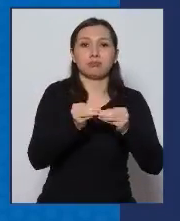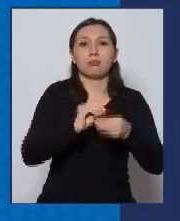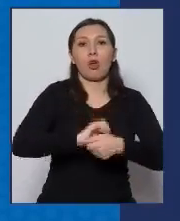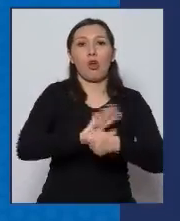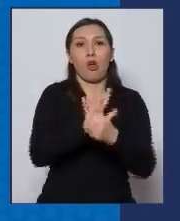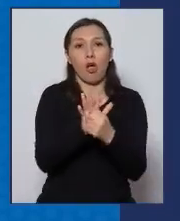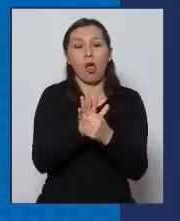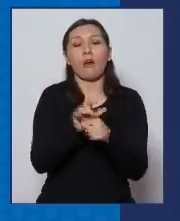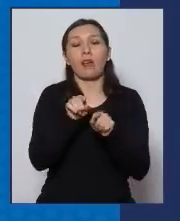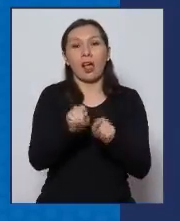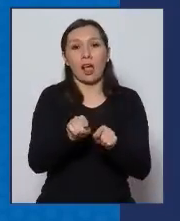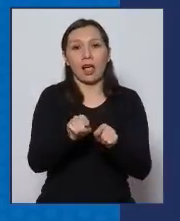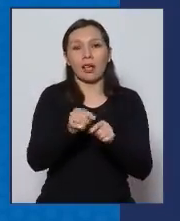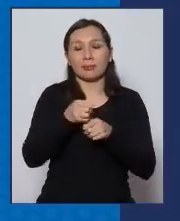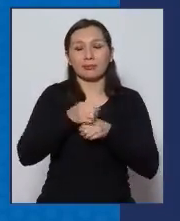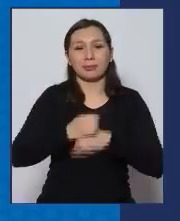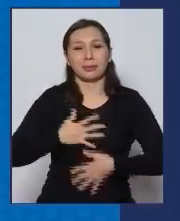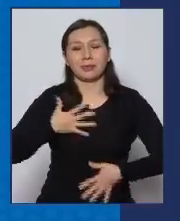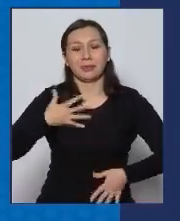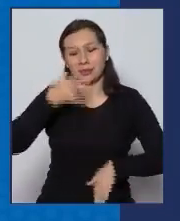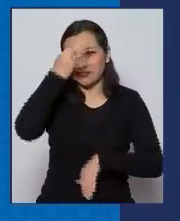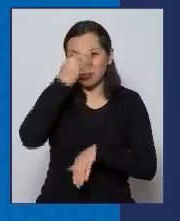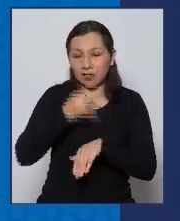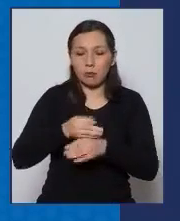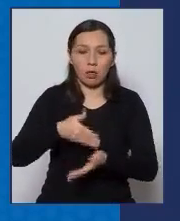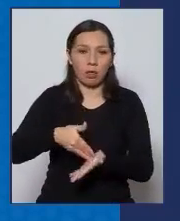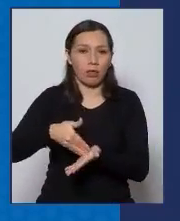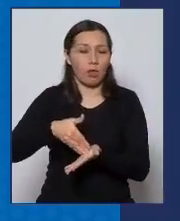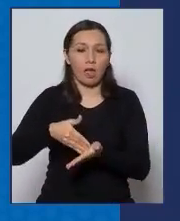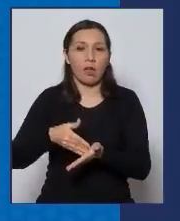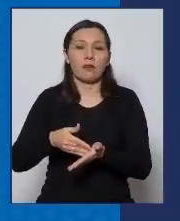y en los cuales la infección por coronavirus